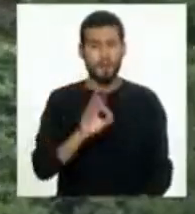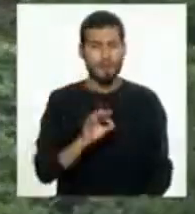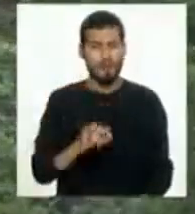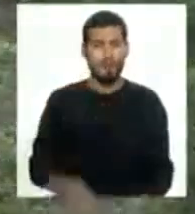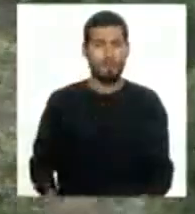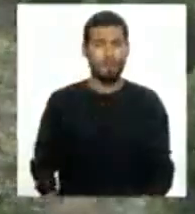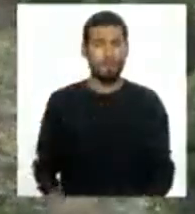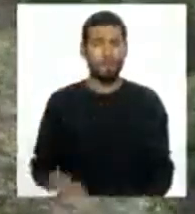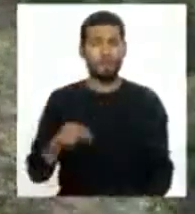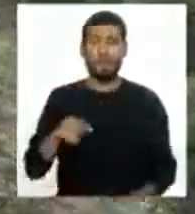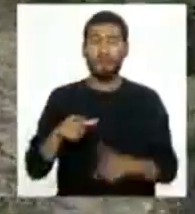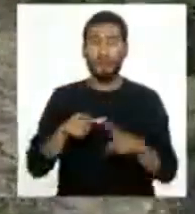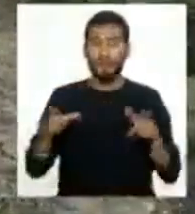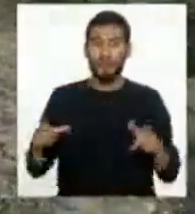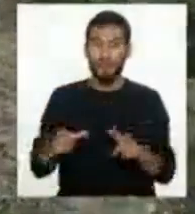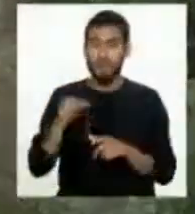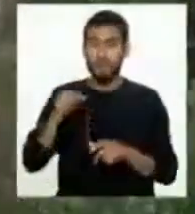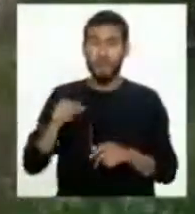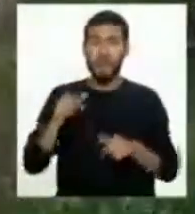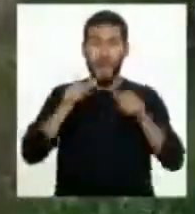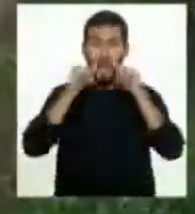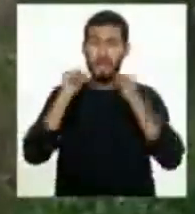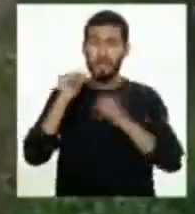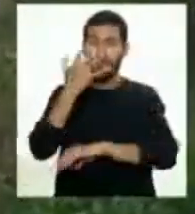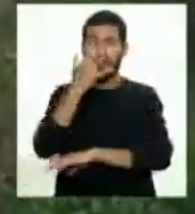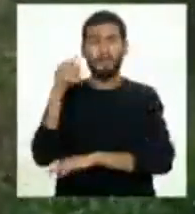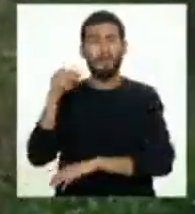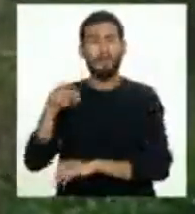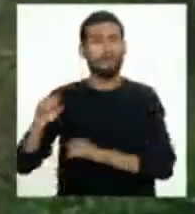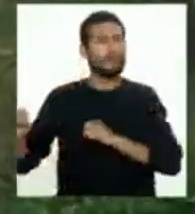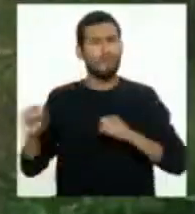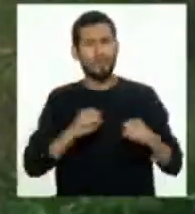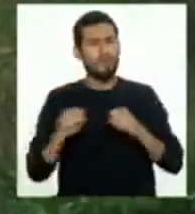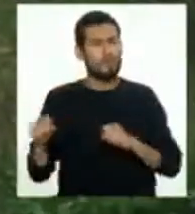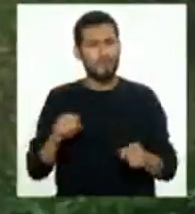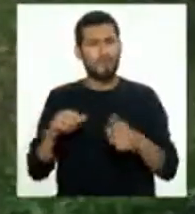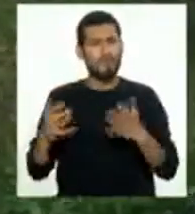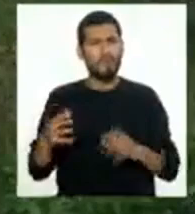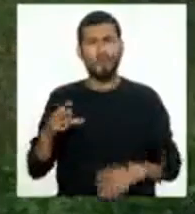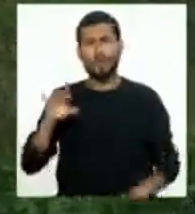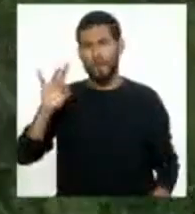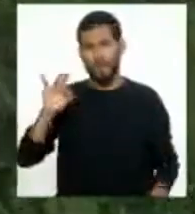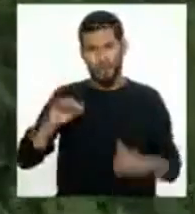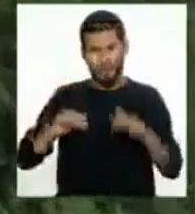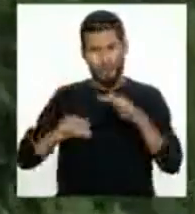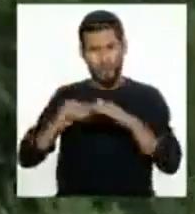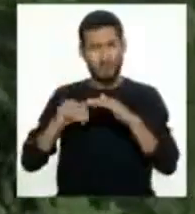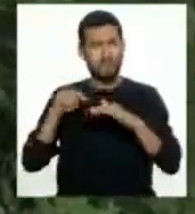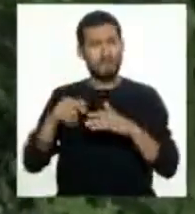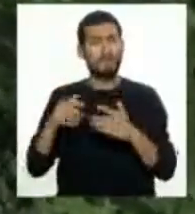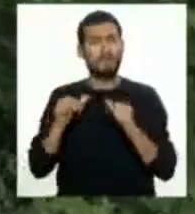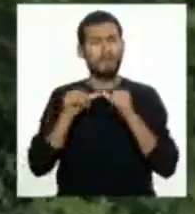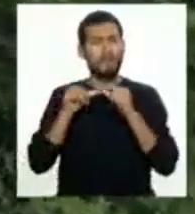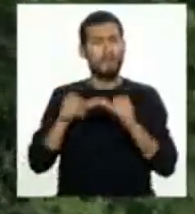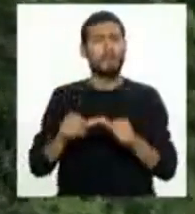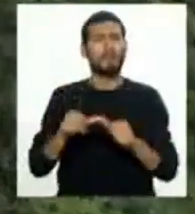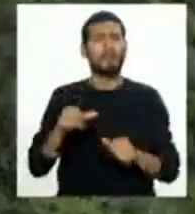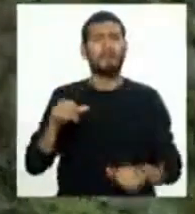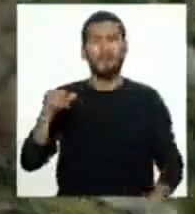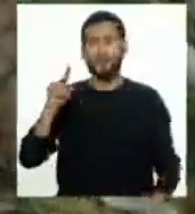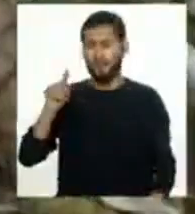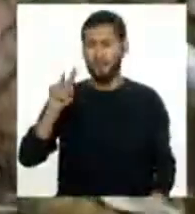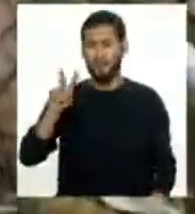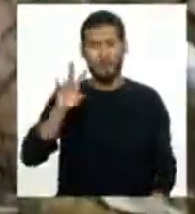al suroeste de Lagunas, en Alto Amazonas, se registró un sismo que alcanzó los 8 grados, tuvo una duración de 127